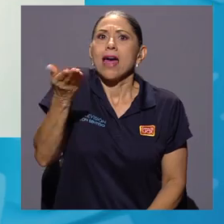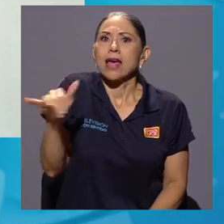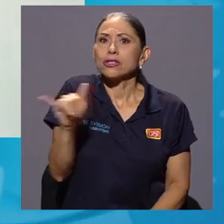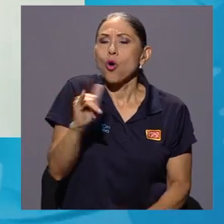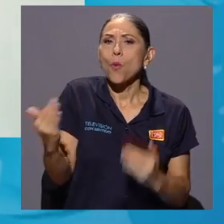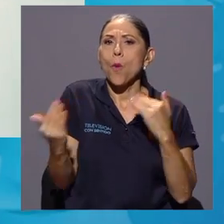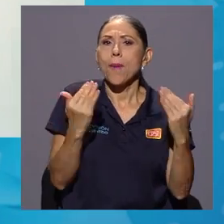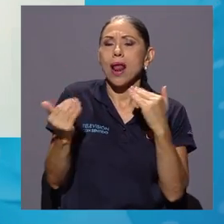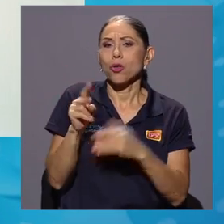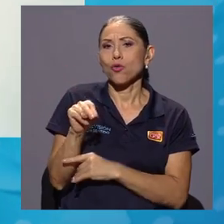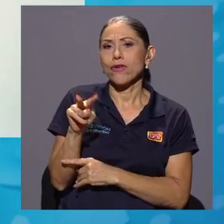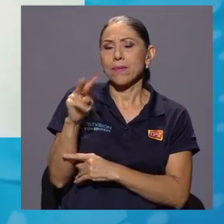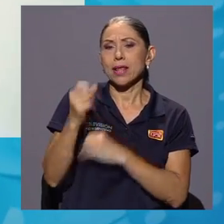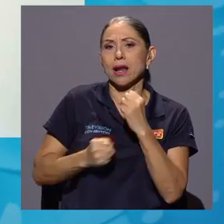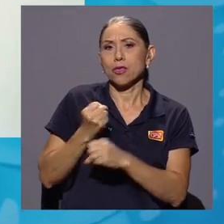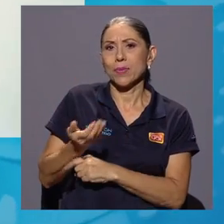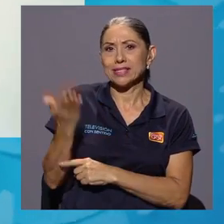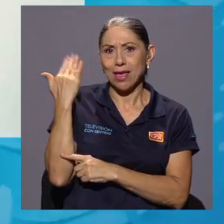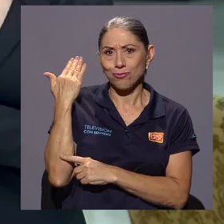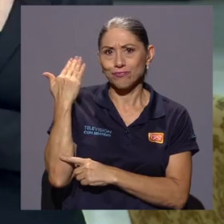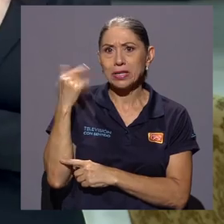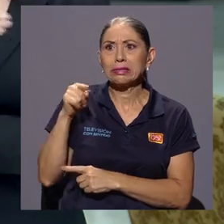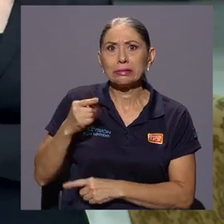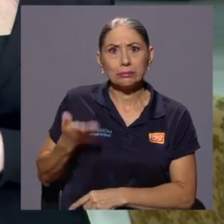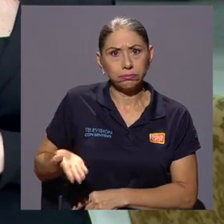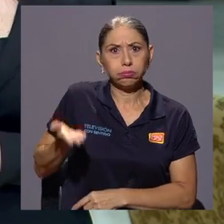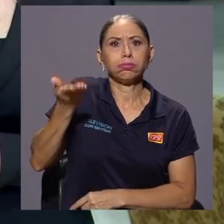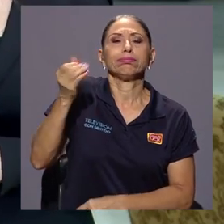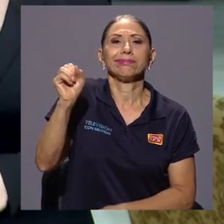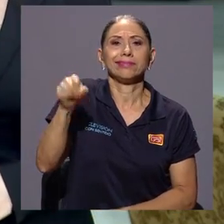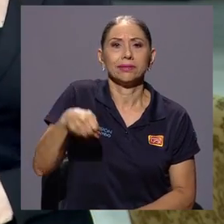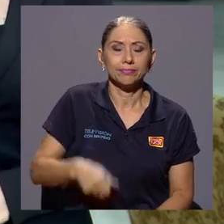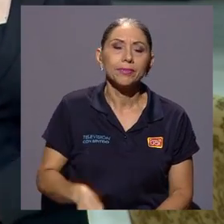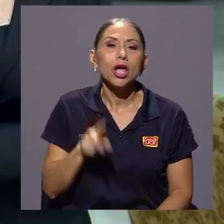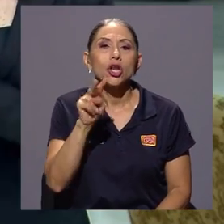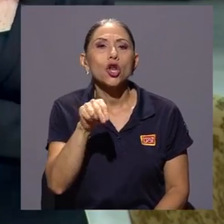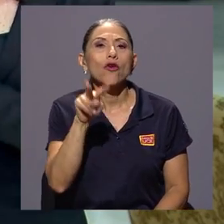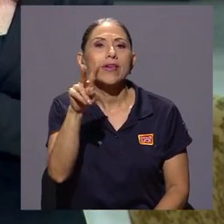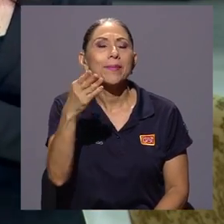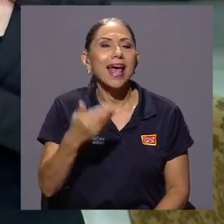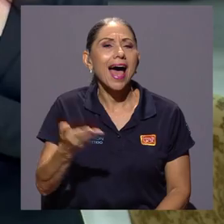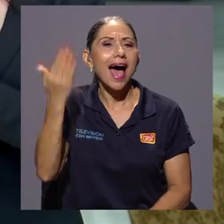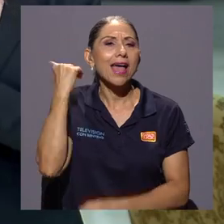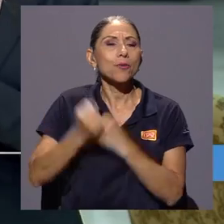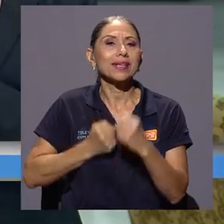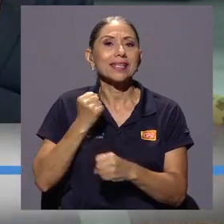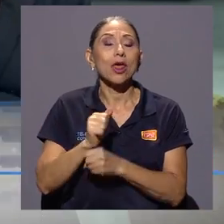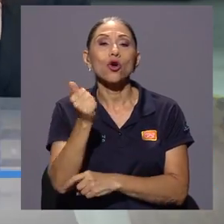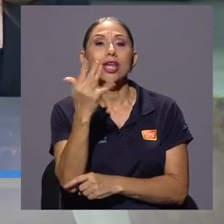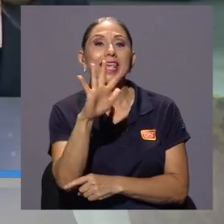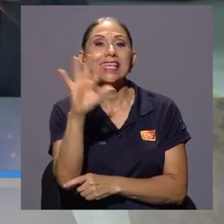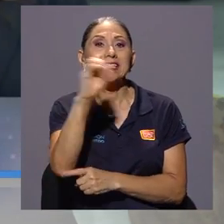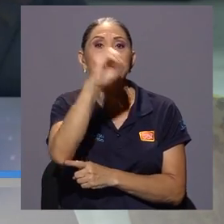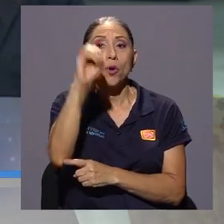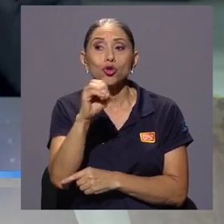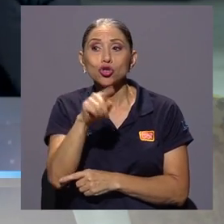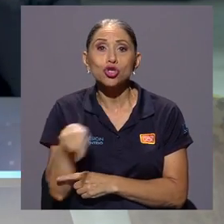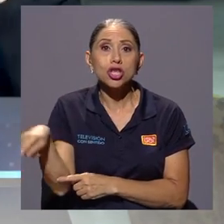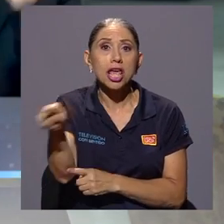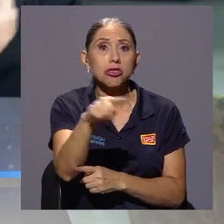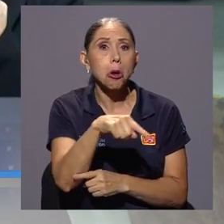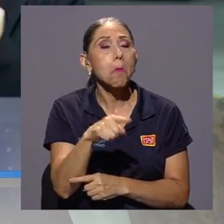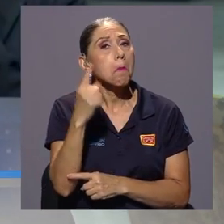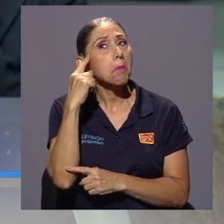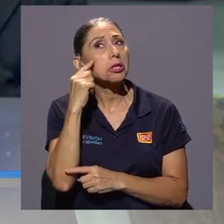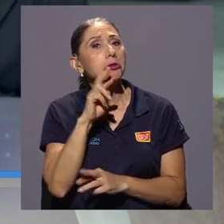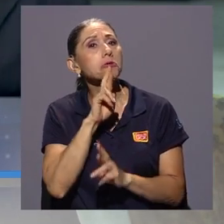elevadas como si lo fueran en noviembre del año pasado, donde llegó a su punto más alto. En noviembre anterior, solo el 15% de los consultados